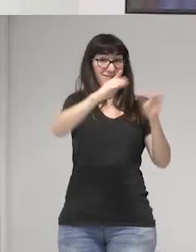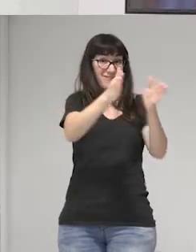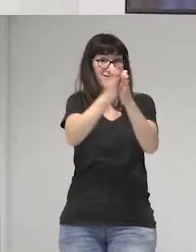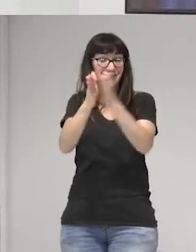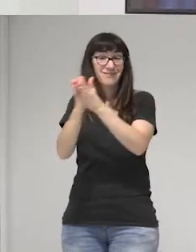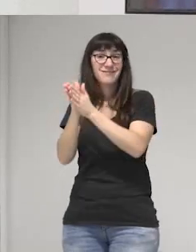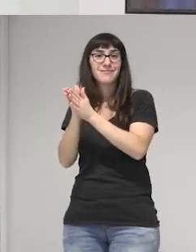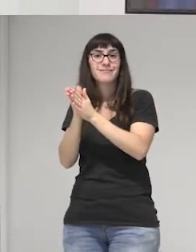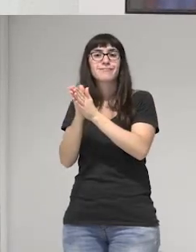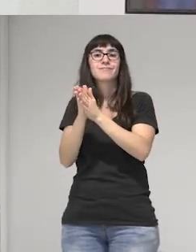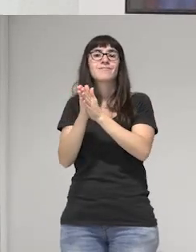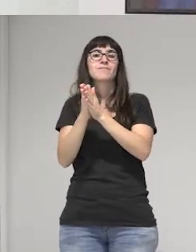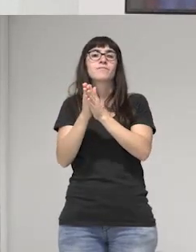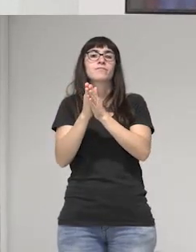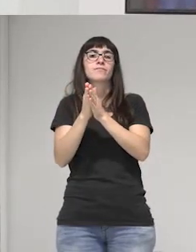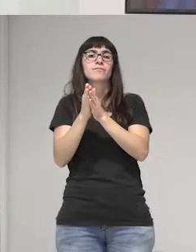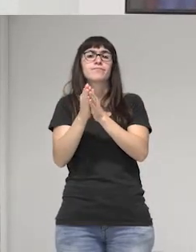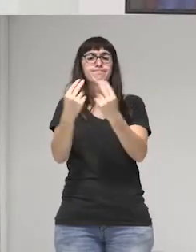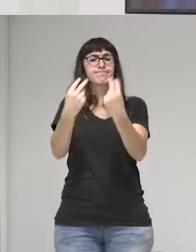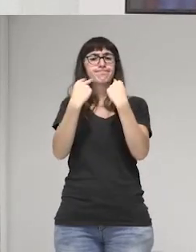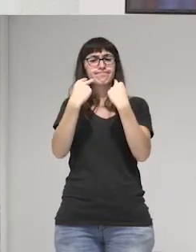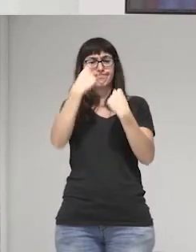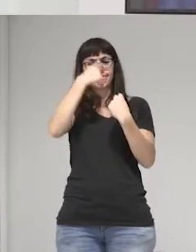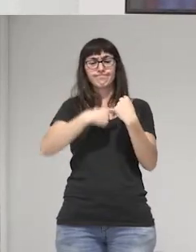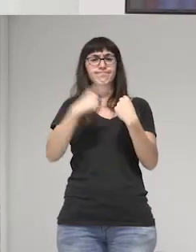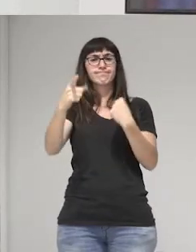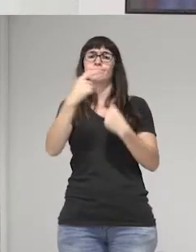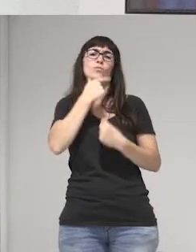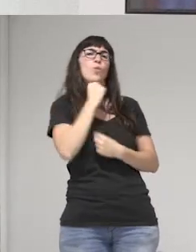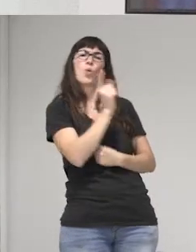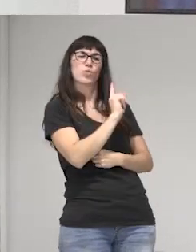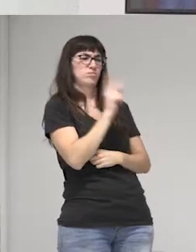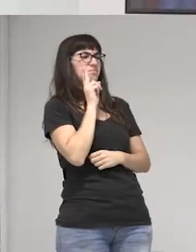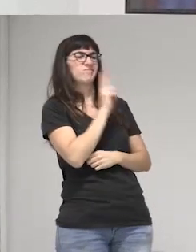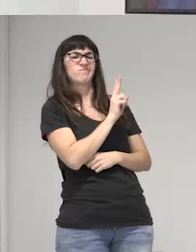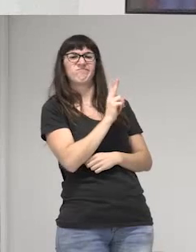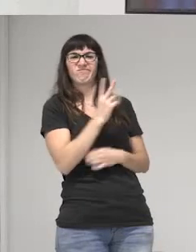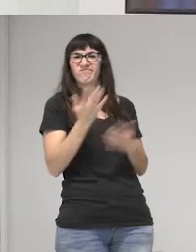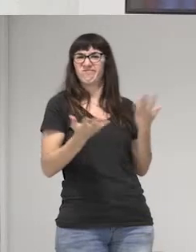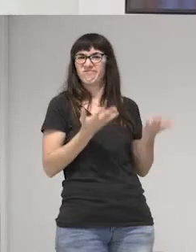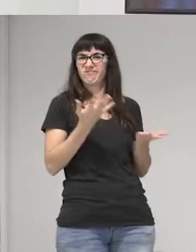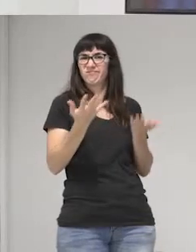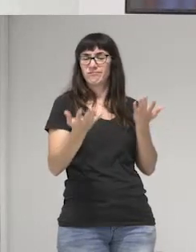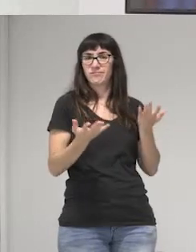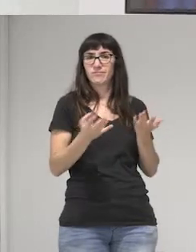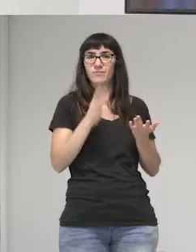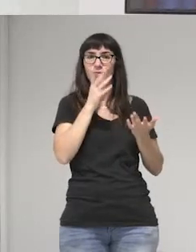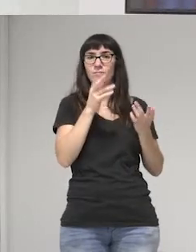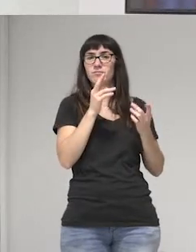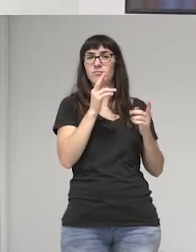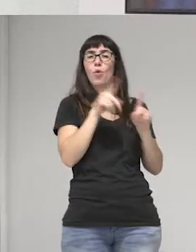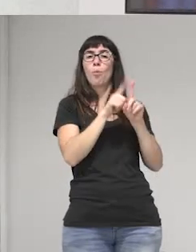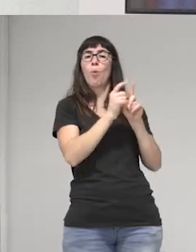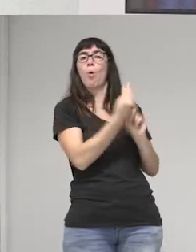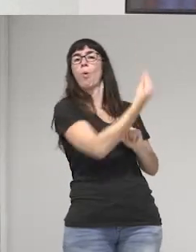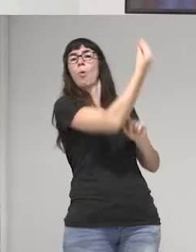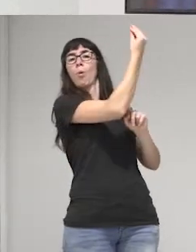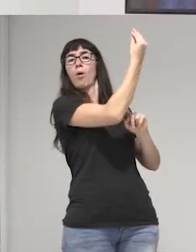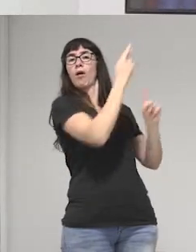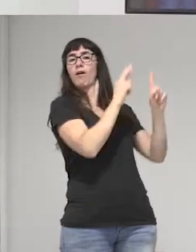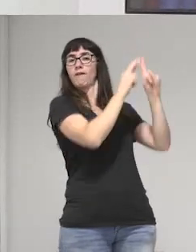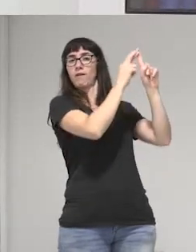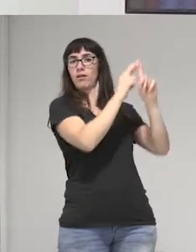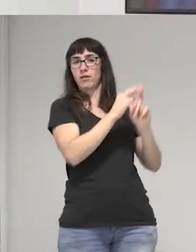pues no les gustaba mucho quién era yo porque era como el referente. Las